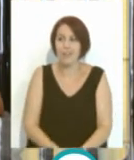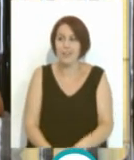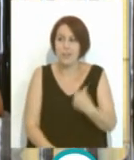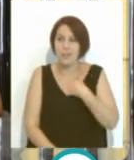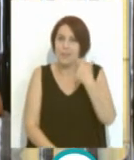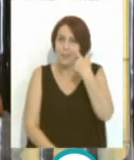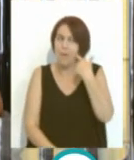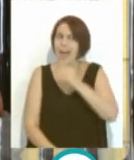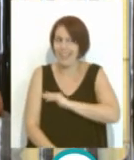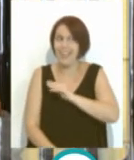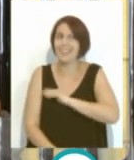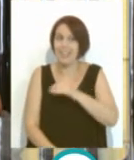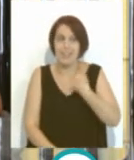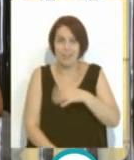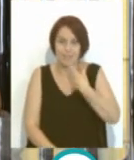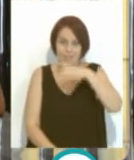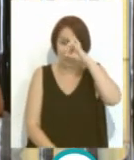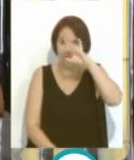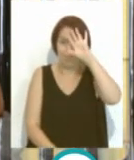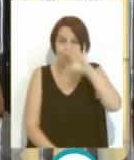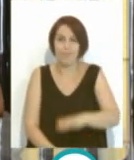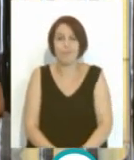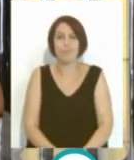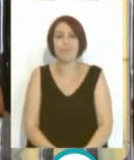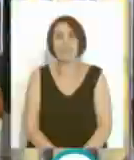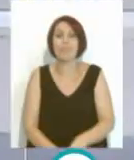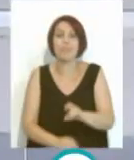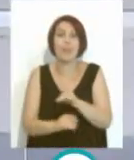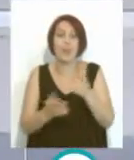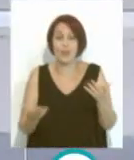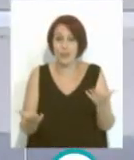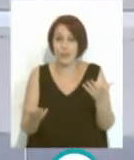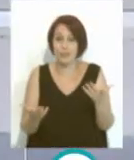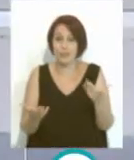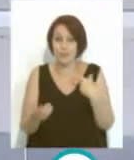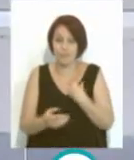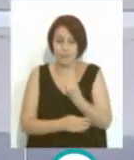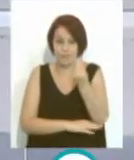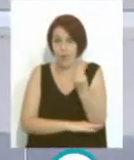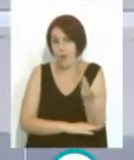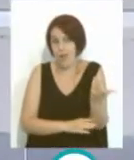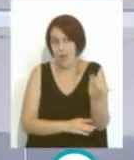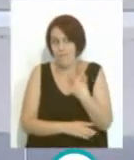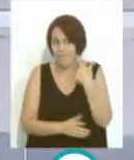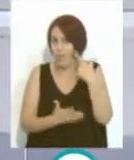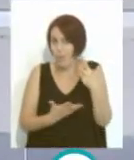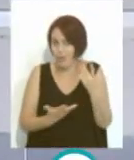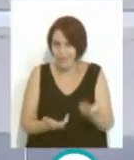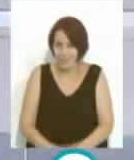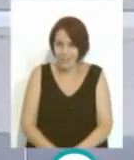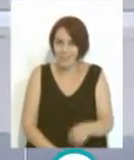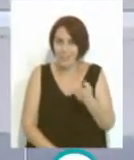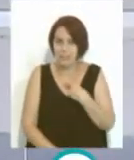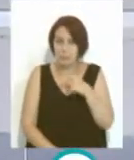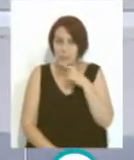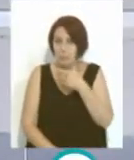ya he visto bastante, ¿sabes? Más de lo que me esperaba. Claro, él es una figura y aparte él no tiene